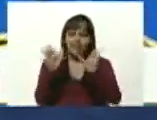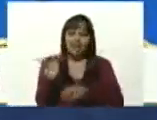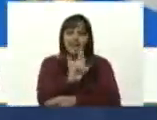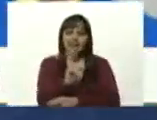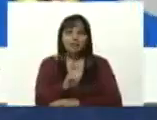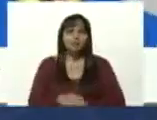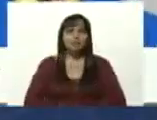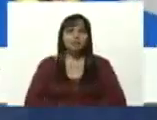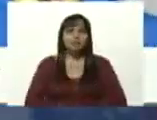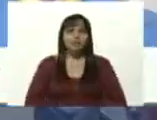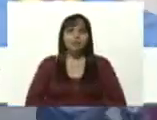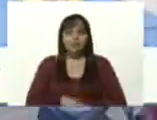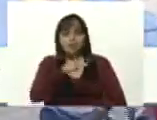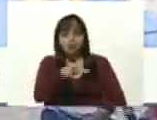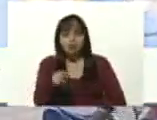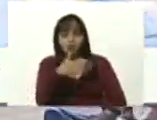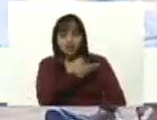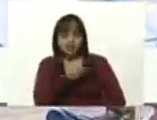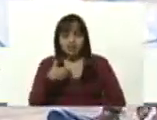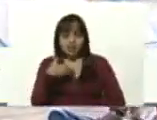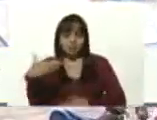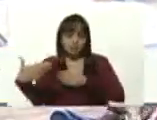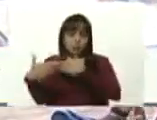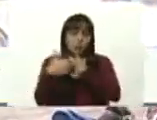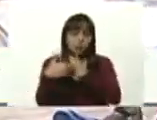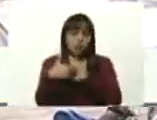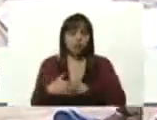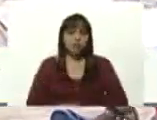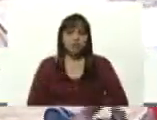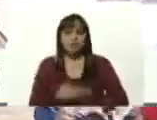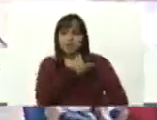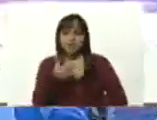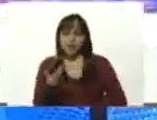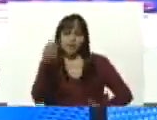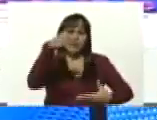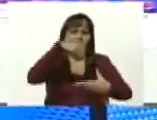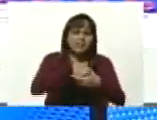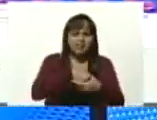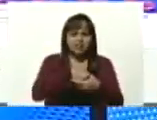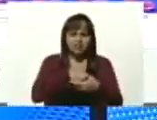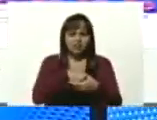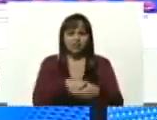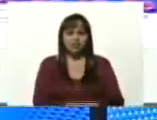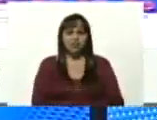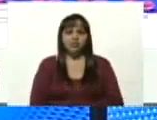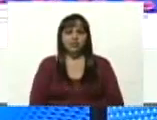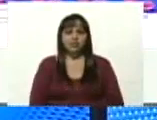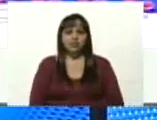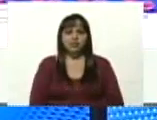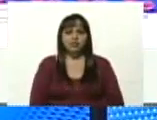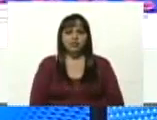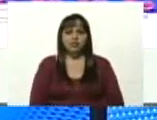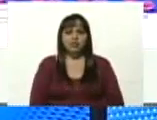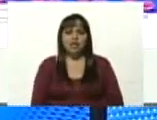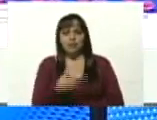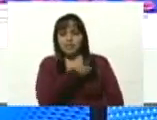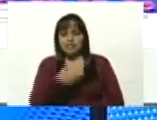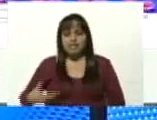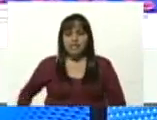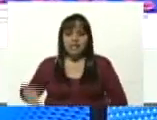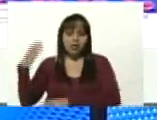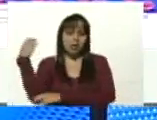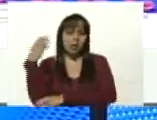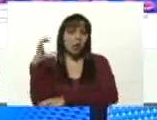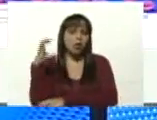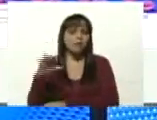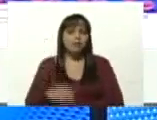intemperancia y al intervencionismo de Iván Duque desde Colombia